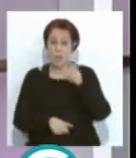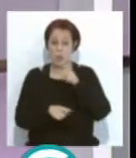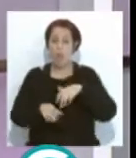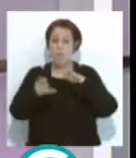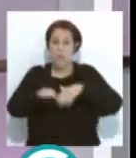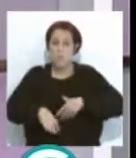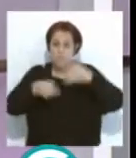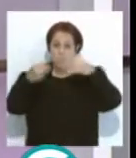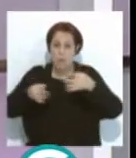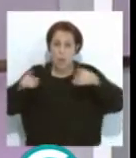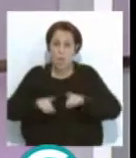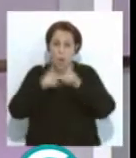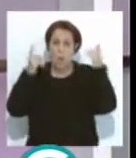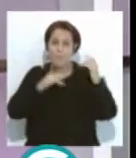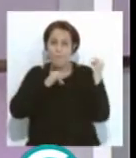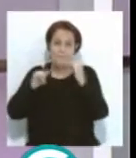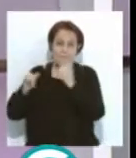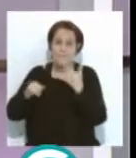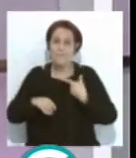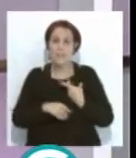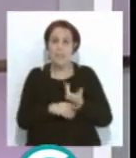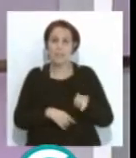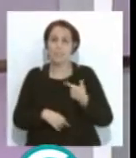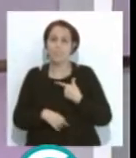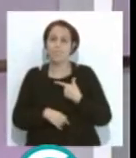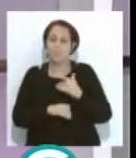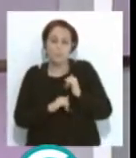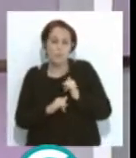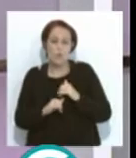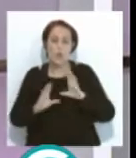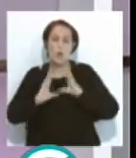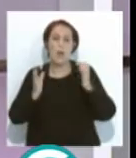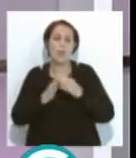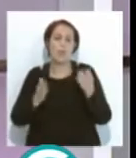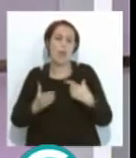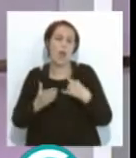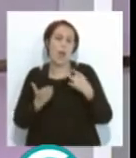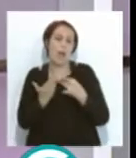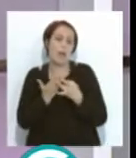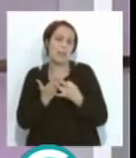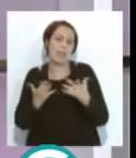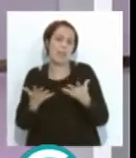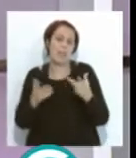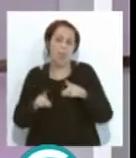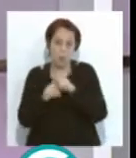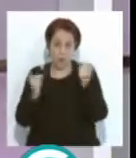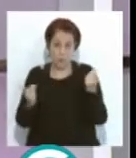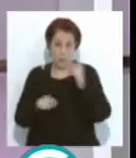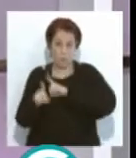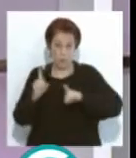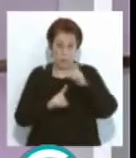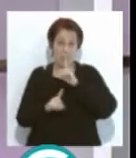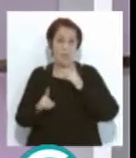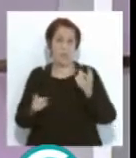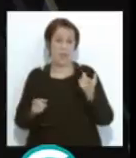que le da igual y que se lo va a pasar bien y que va a sacar rédito incluso de una mala agrupación. Y creo que también es un problema ahí que se retroalimenta,